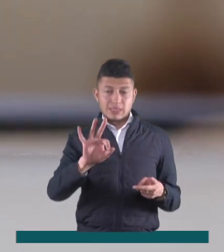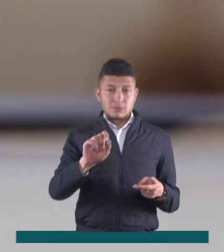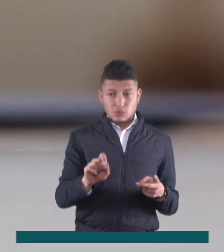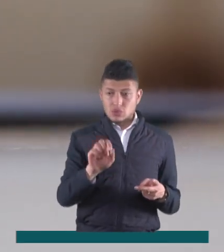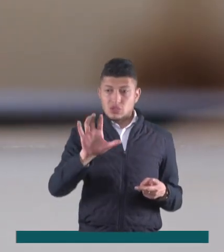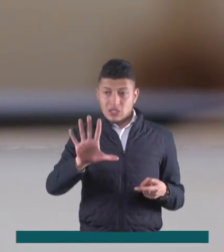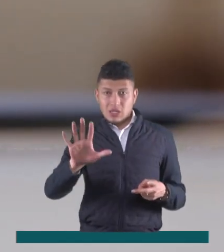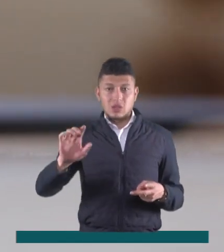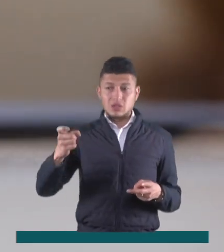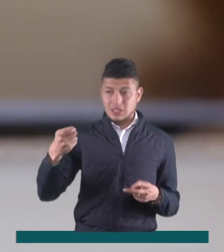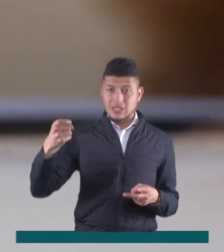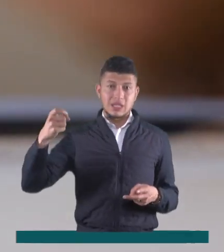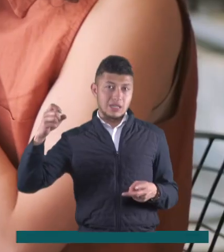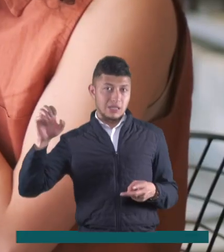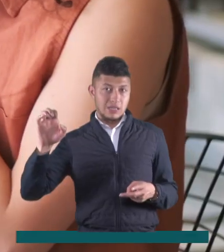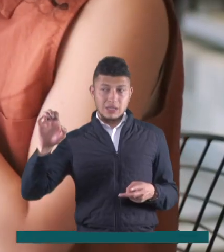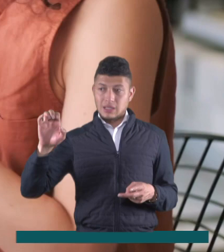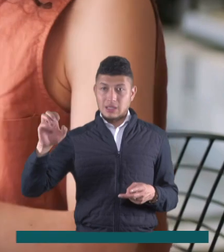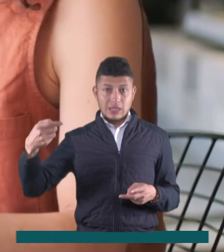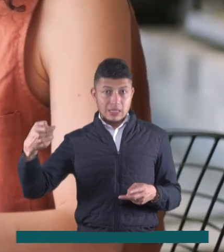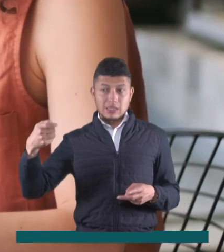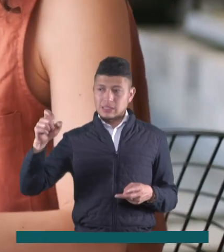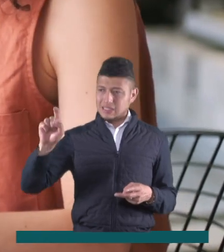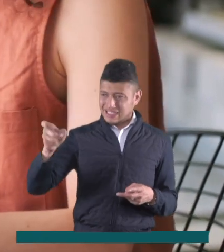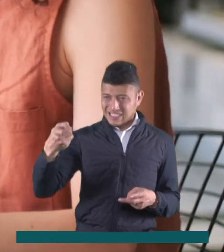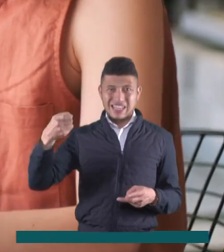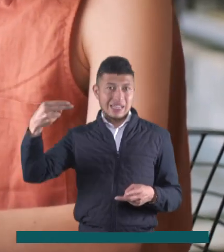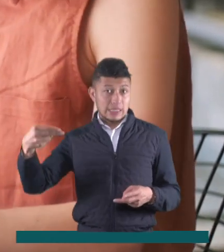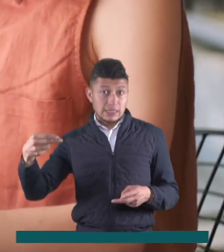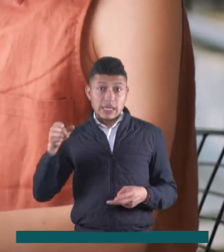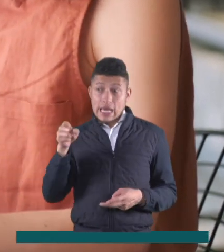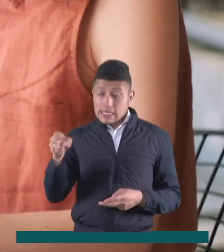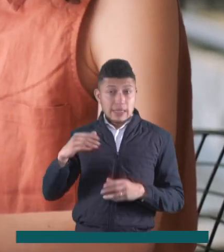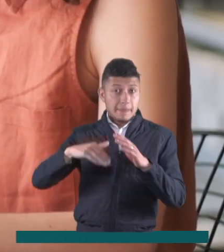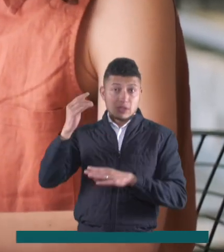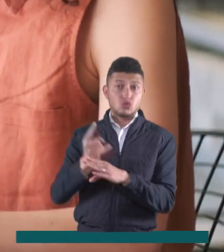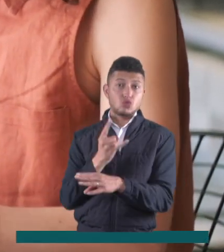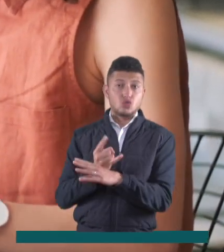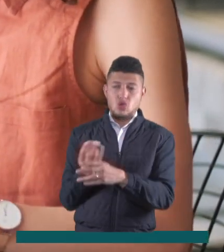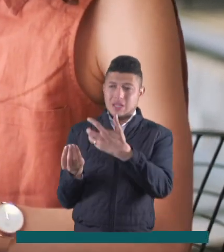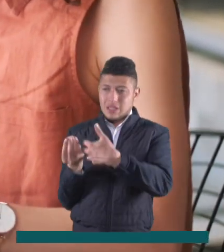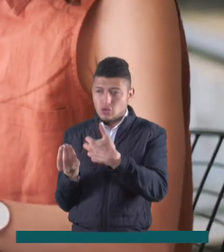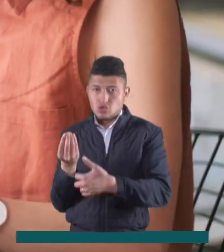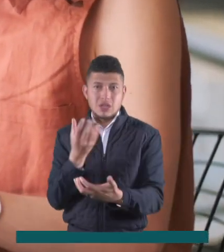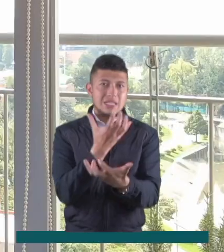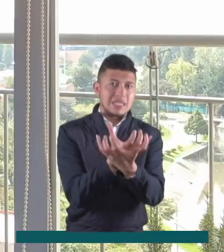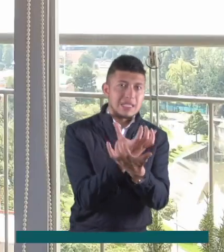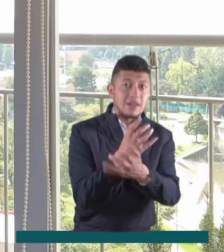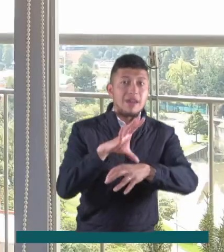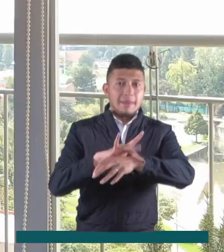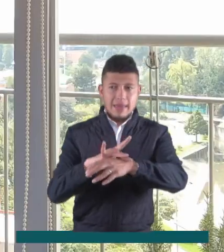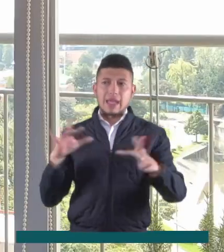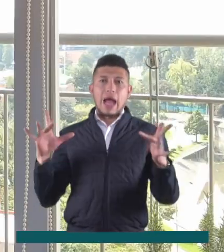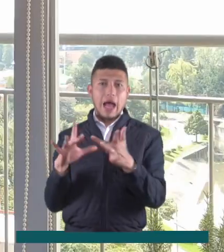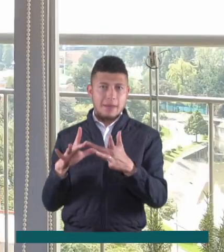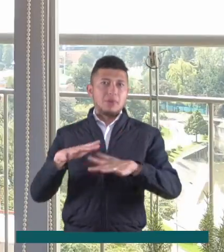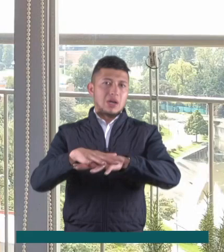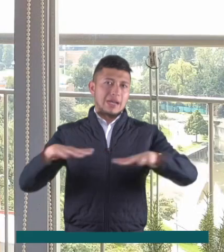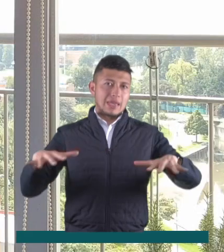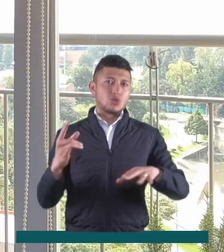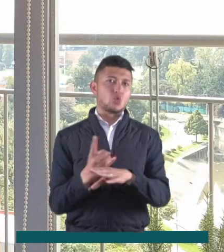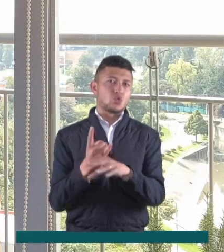segmento de la banda está reservado por un acuerdo internacional para el uso de dispositivos industriales, científicos y médicos.